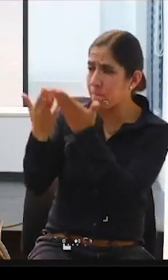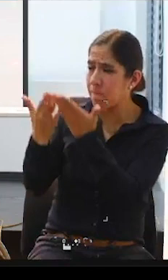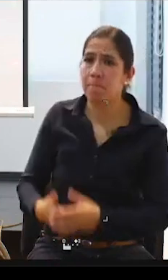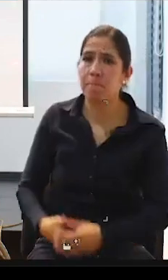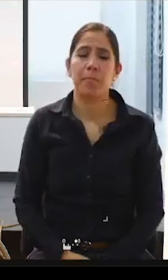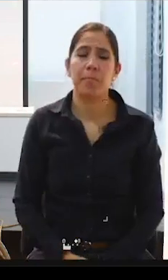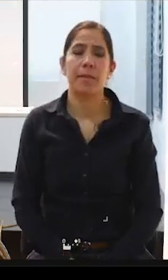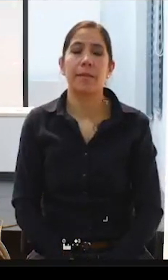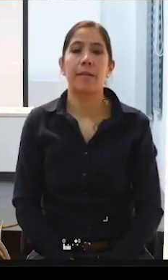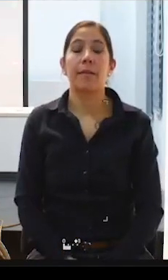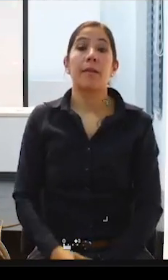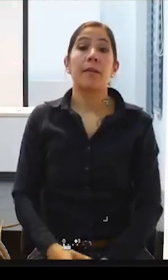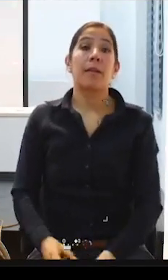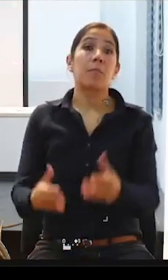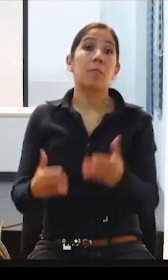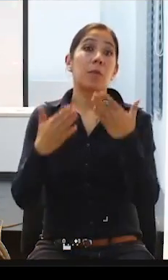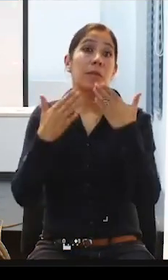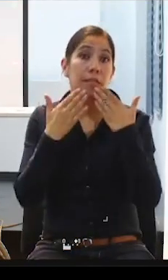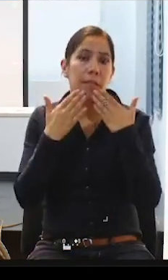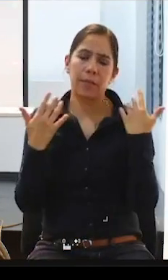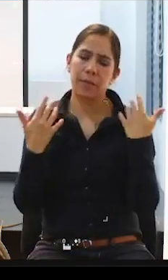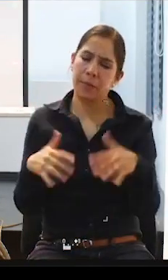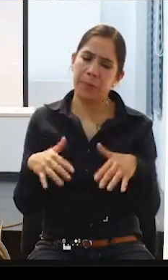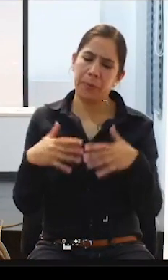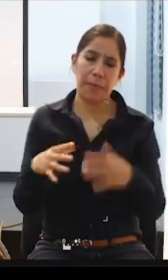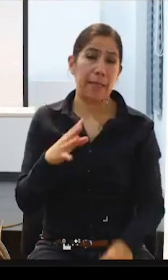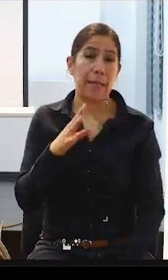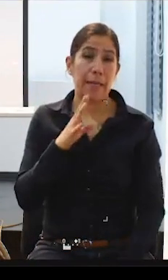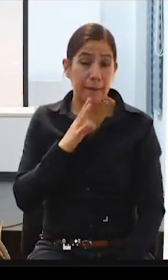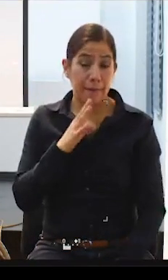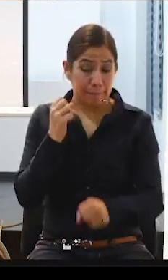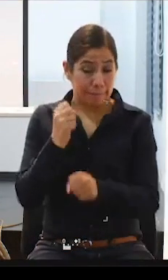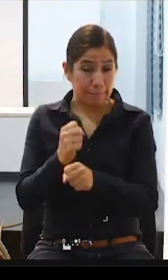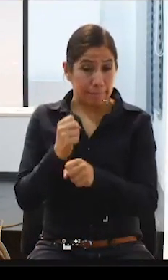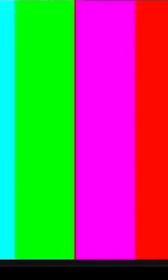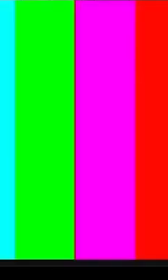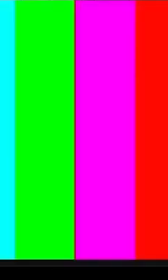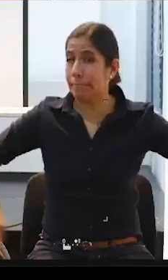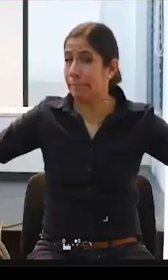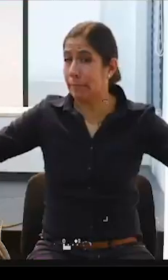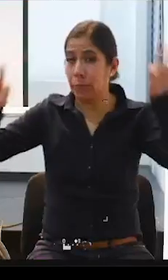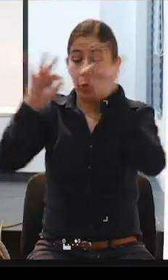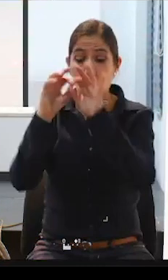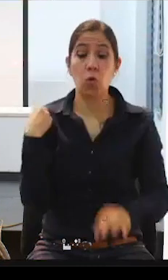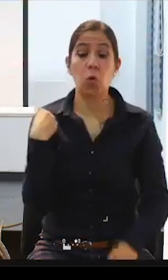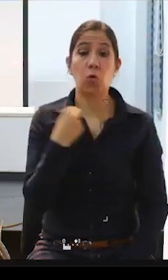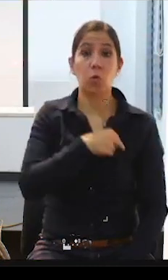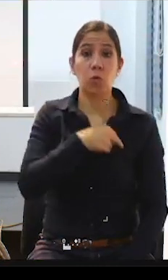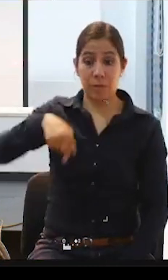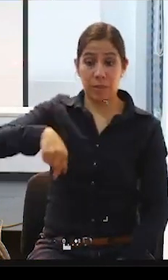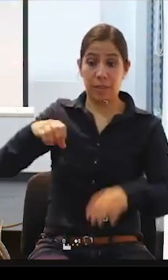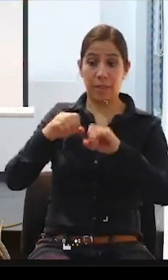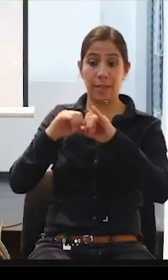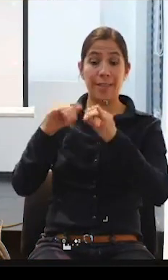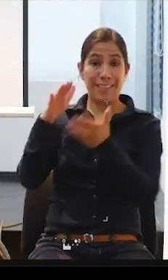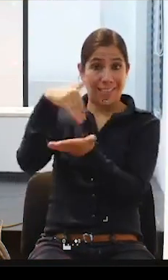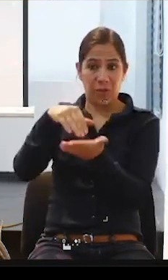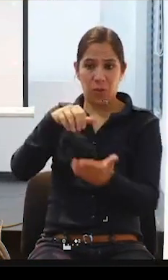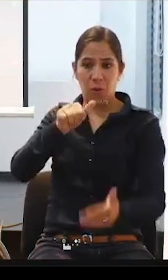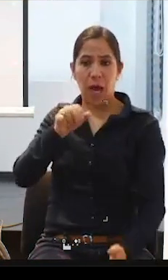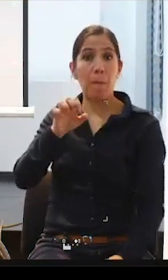y muchas gracias. Ese es un trabajo muy, muy importante que hay que hacer y de hecho desde Morco lo hemos hecho. Hoy precisamente tenía